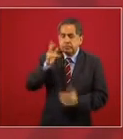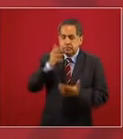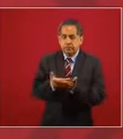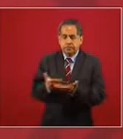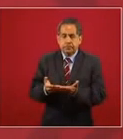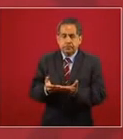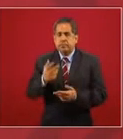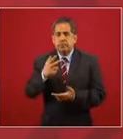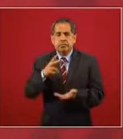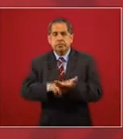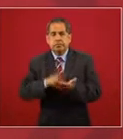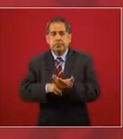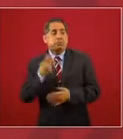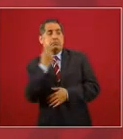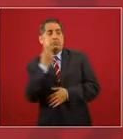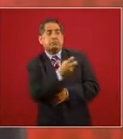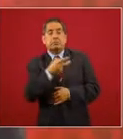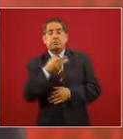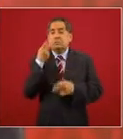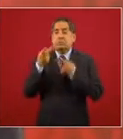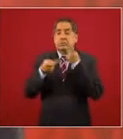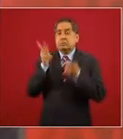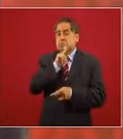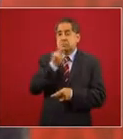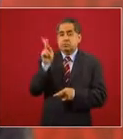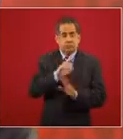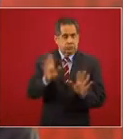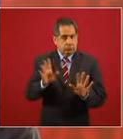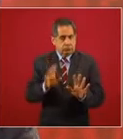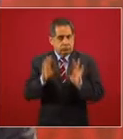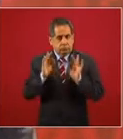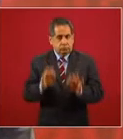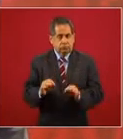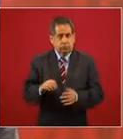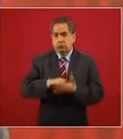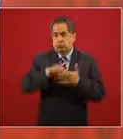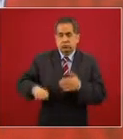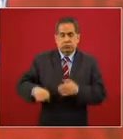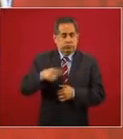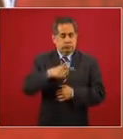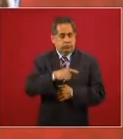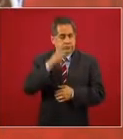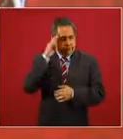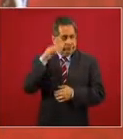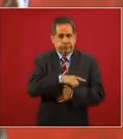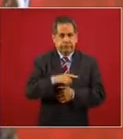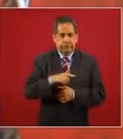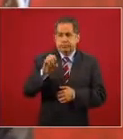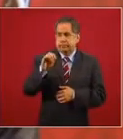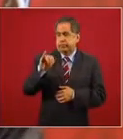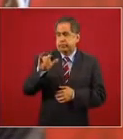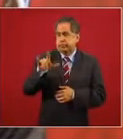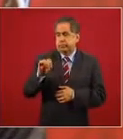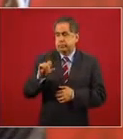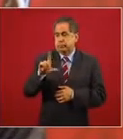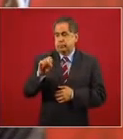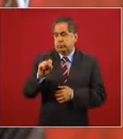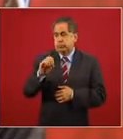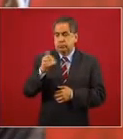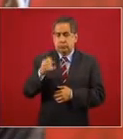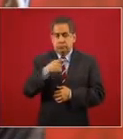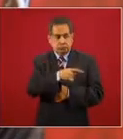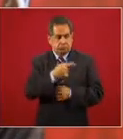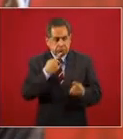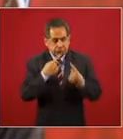en este caso el señor Lozoya llegó a un acuerdo